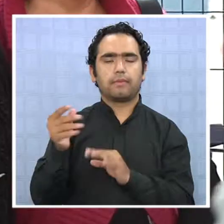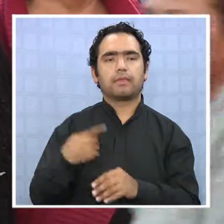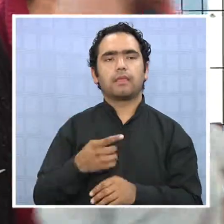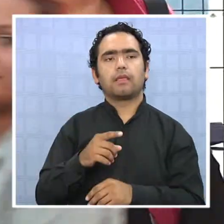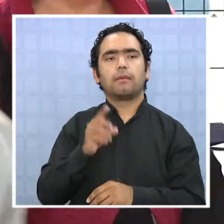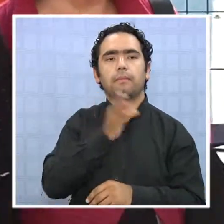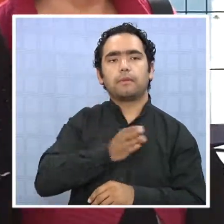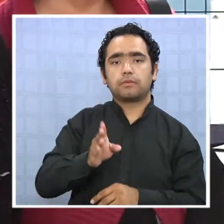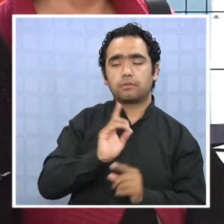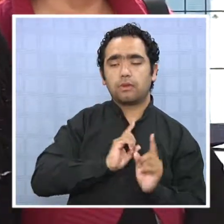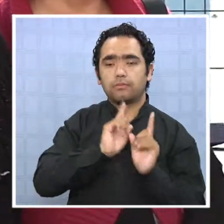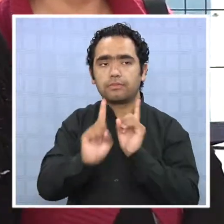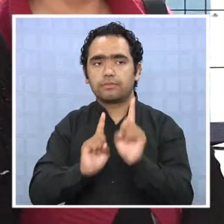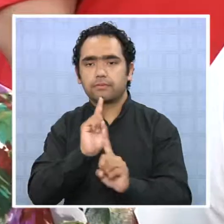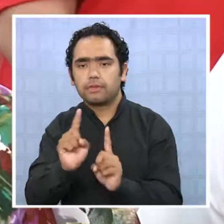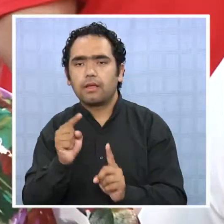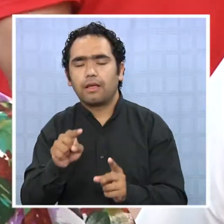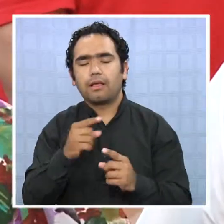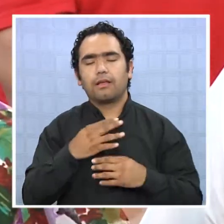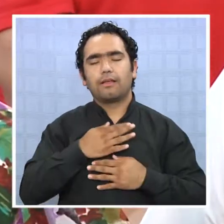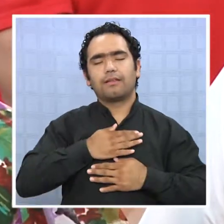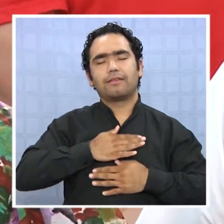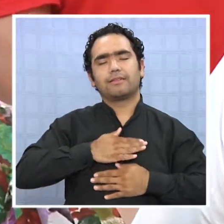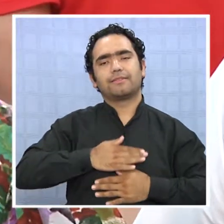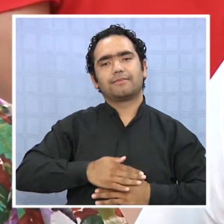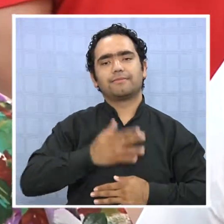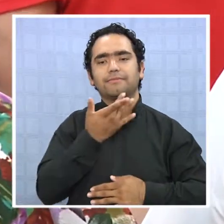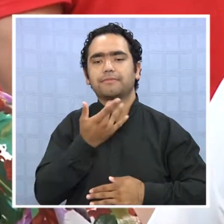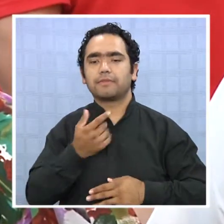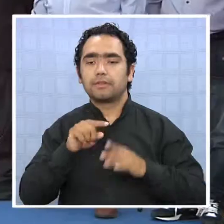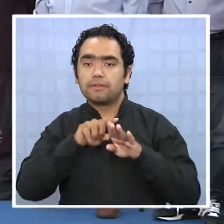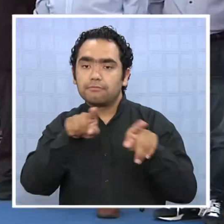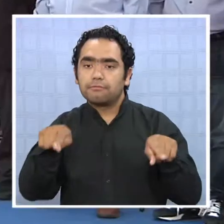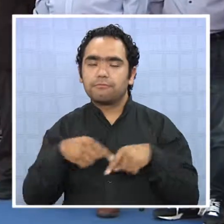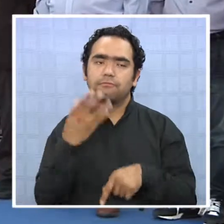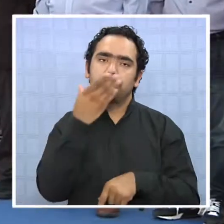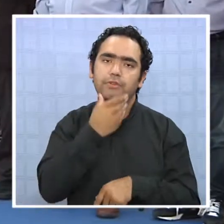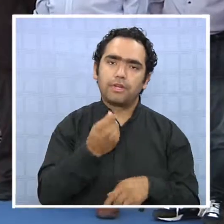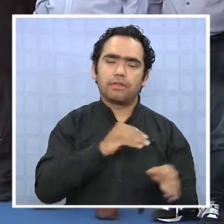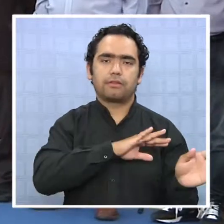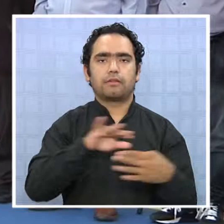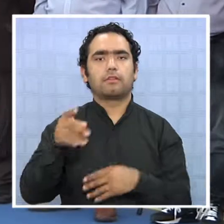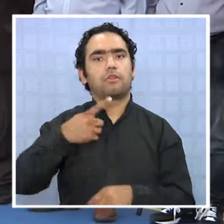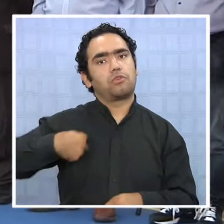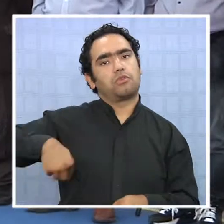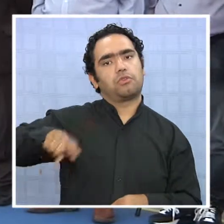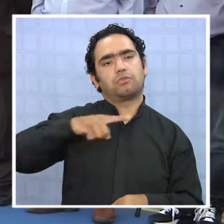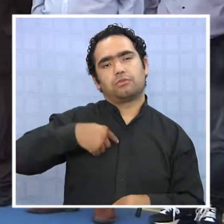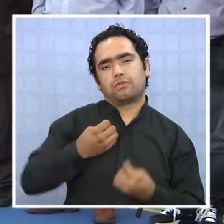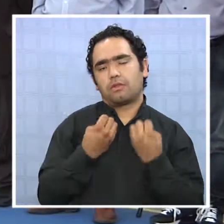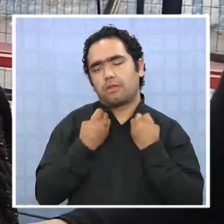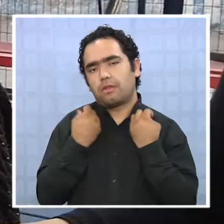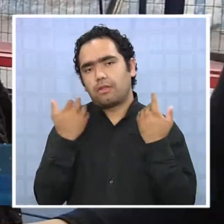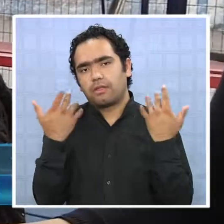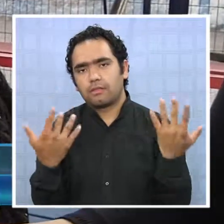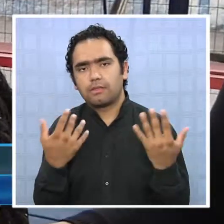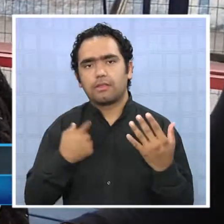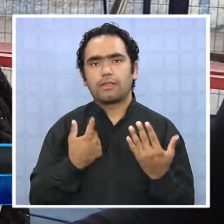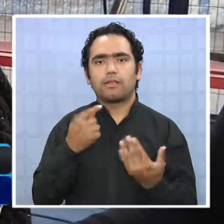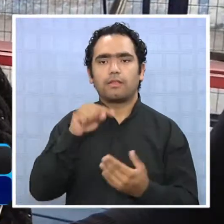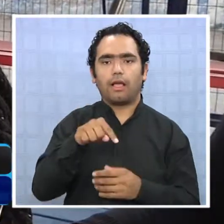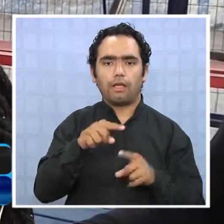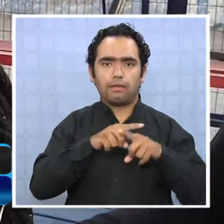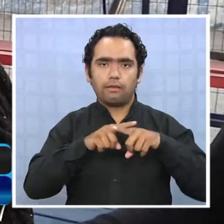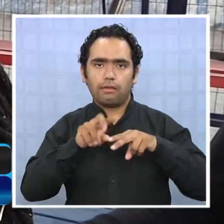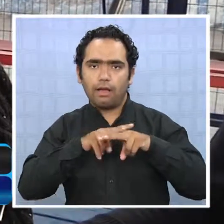Quienes harán uso de la multicancha nos mostraron su satisfacción por la remodelación del lugar. Ya estamos muy contentos con lo que